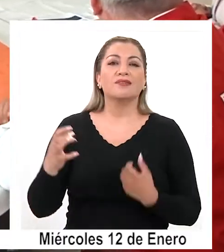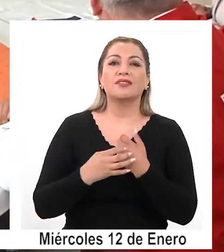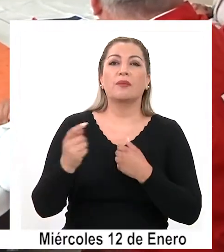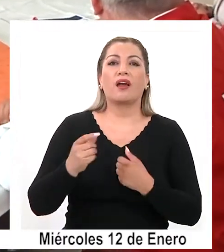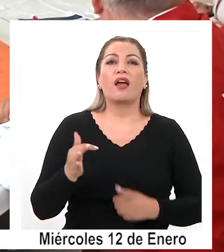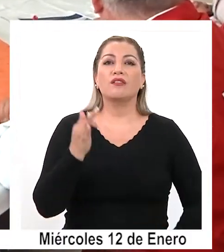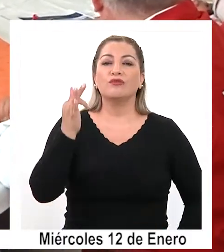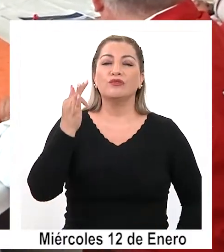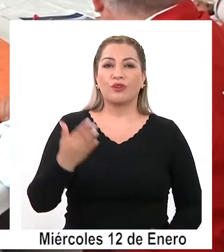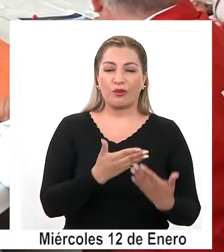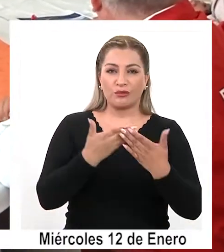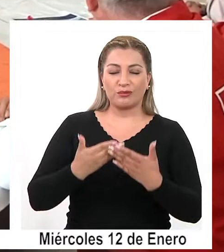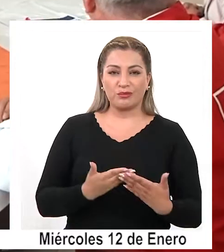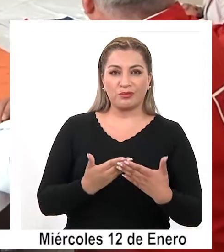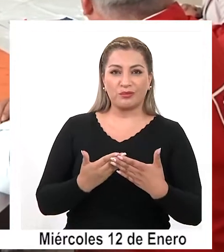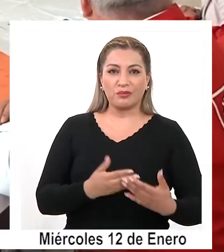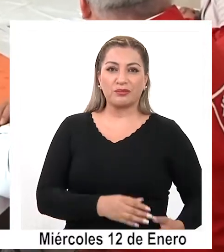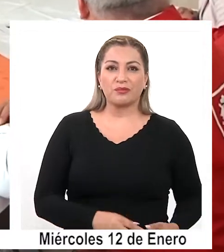académico.